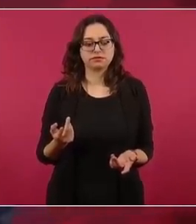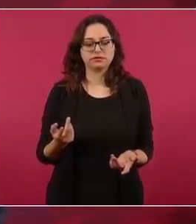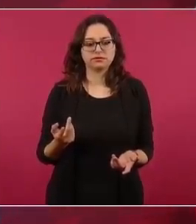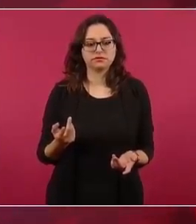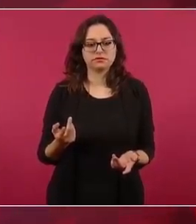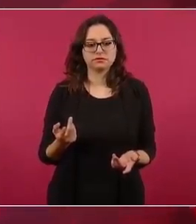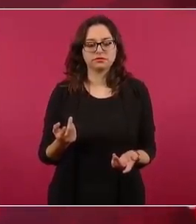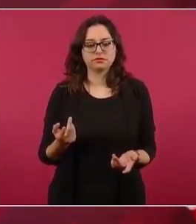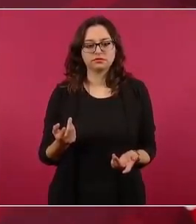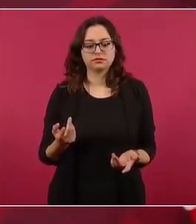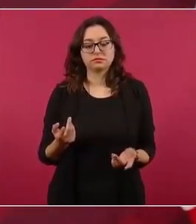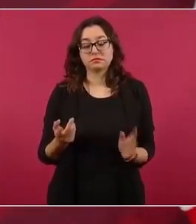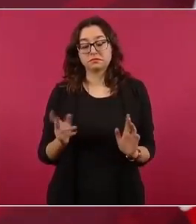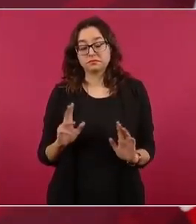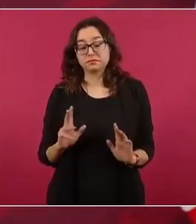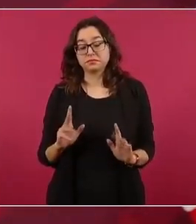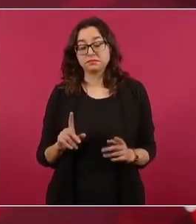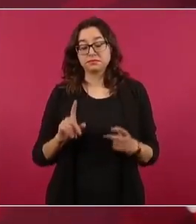la gente